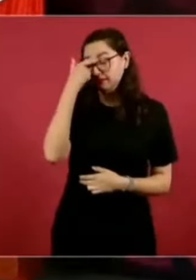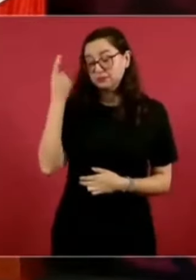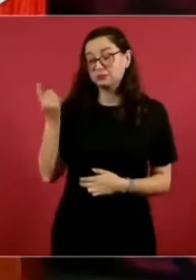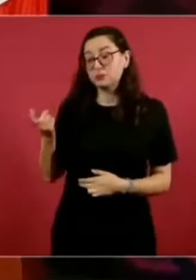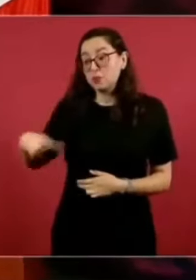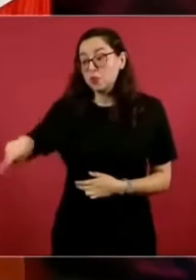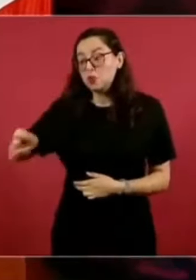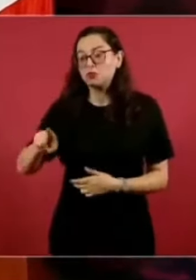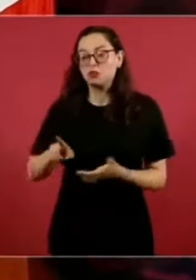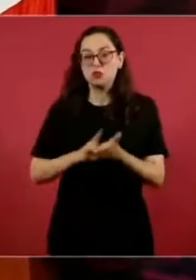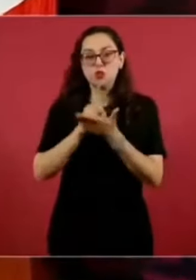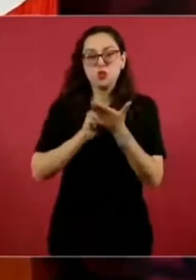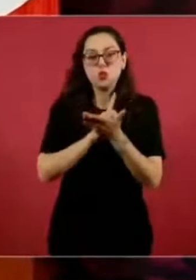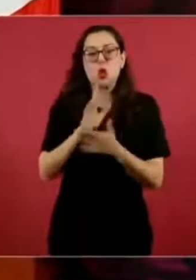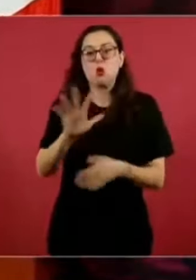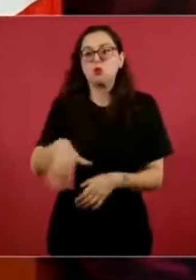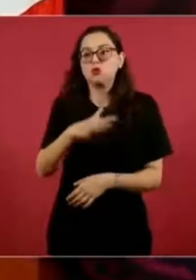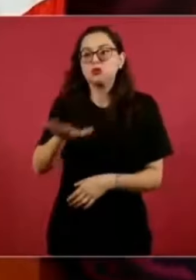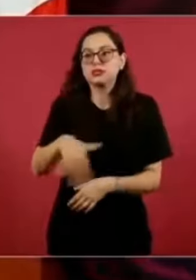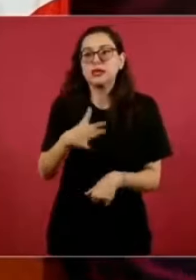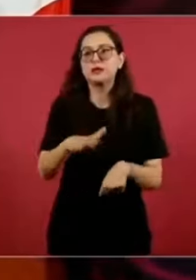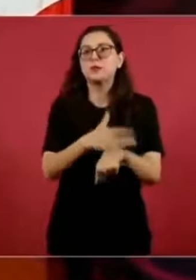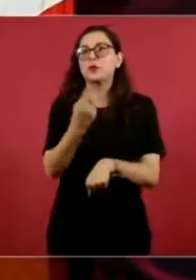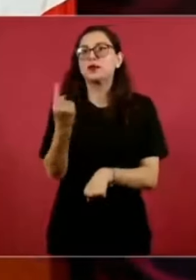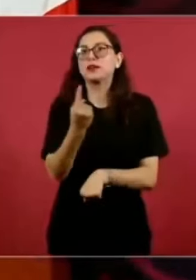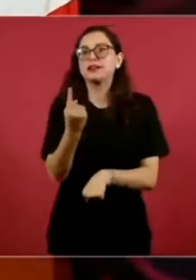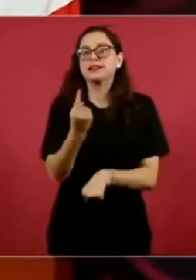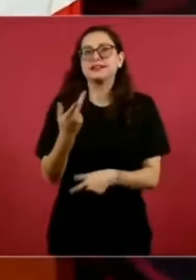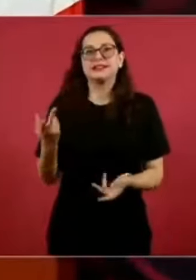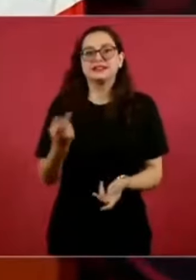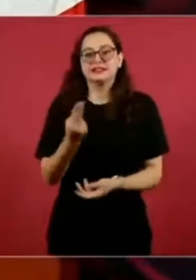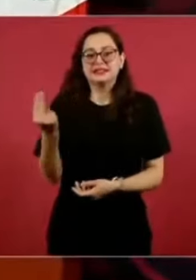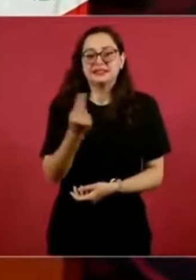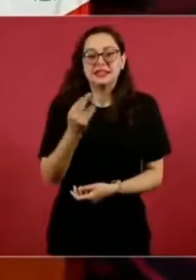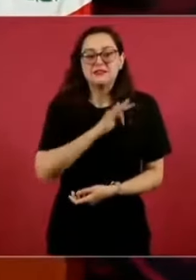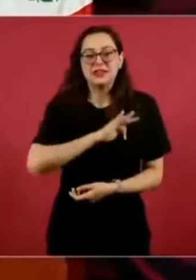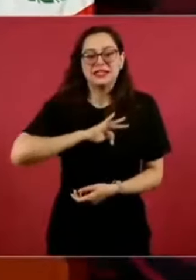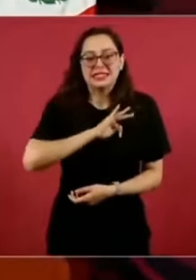a lo que están padeciendo,